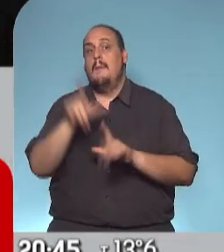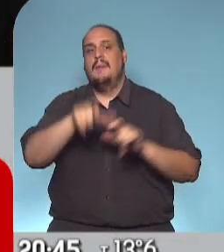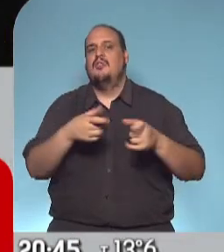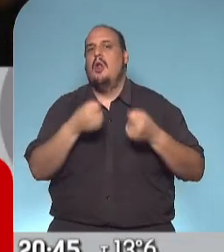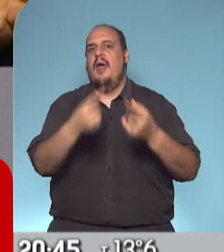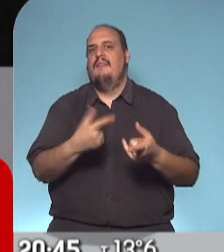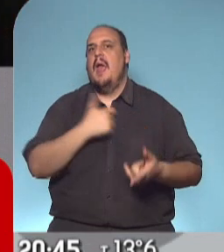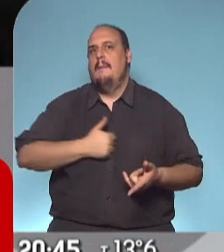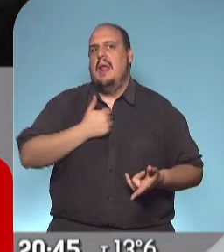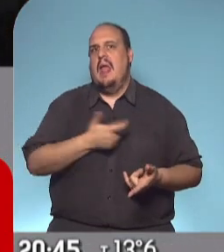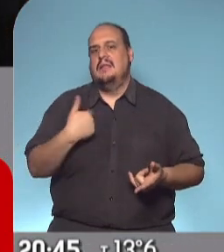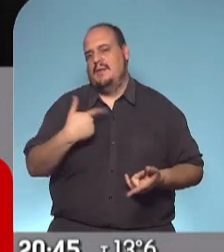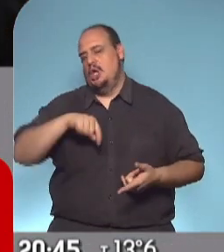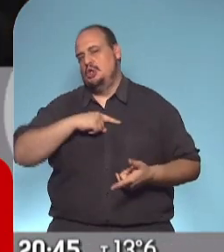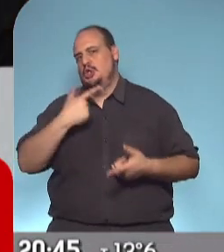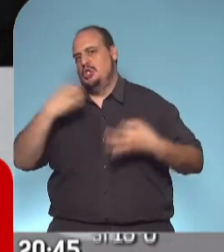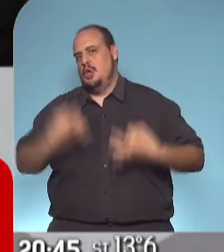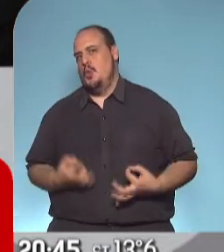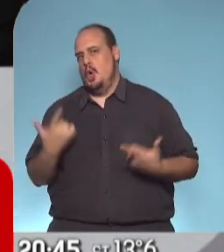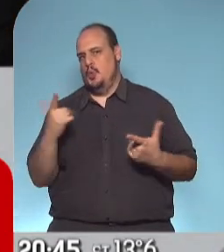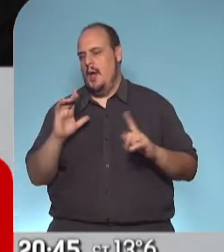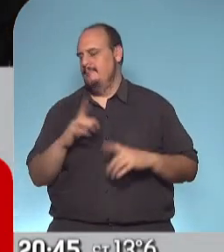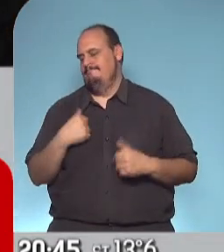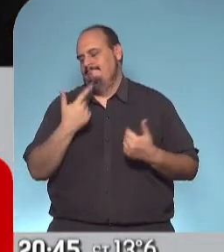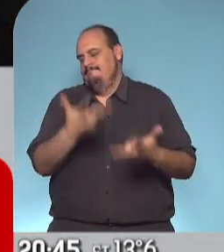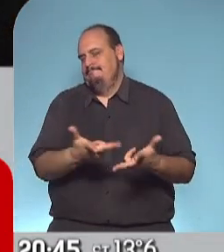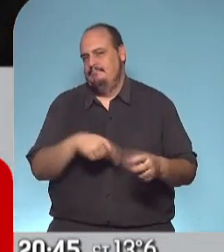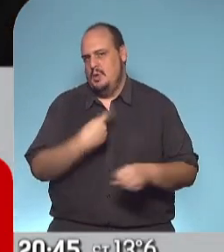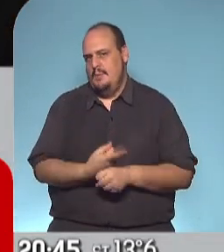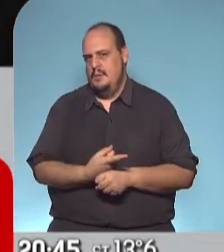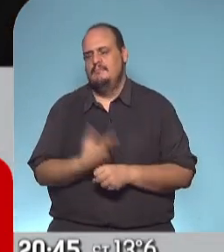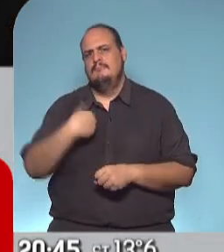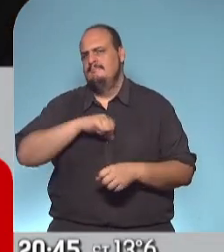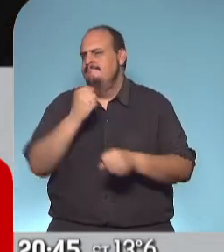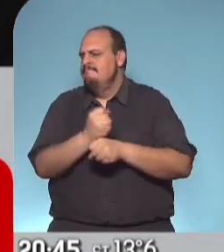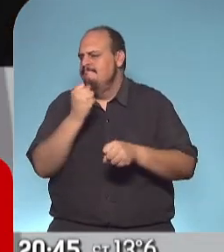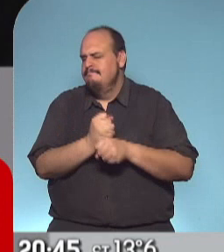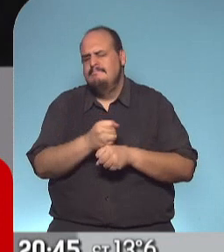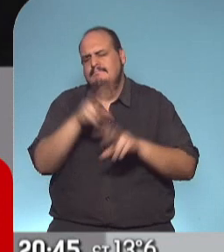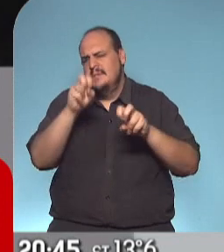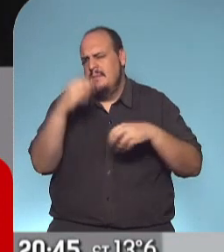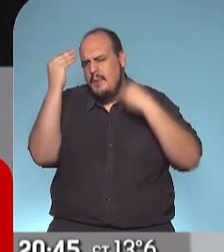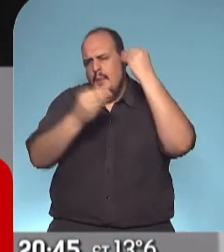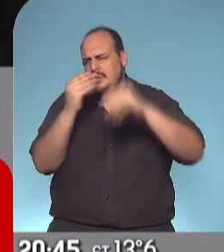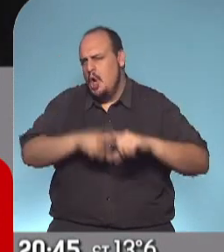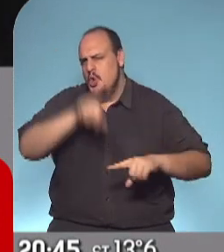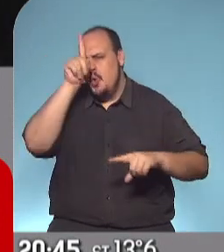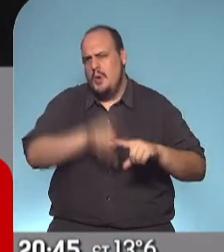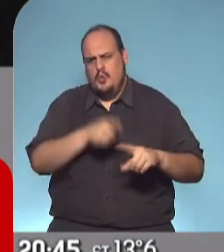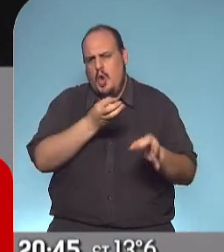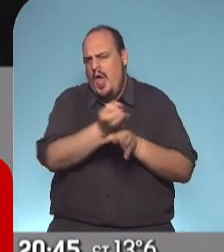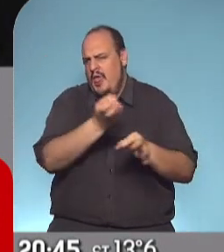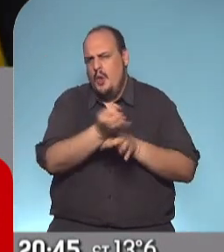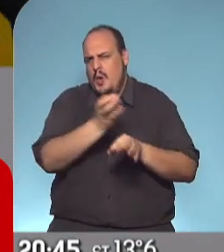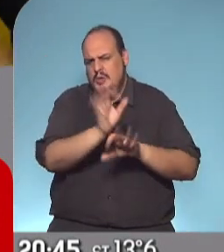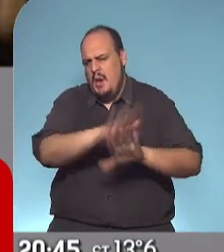la gente que no estamos seguros, ¿no es cierto? Lo que estamos trabajando es una máxima prioridad para nosotros, máxima prioridad. Sabemos la importancia de la educación para